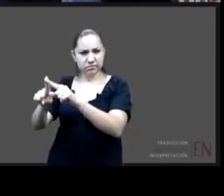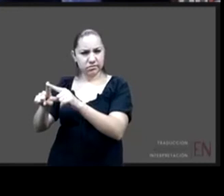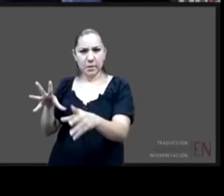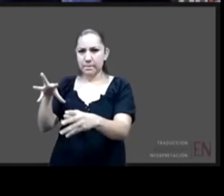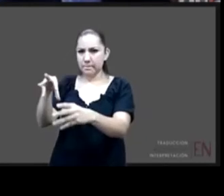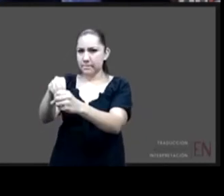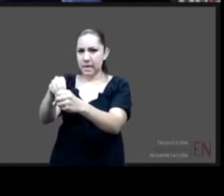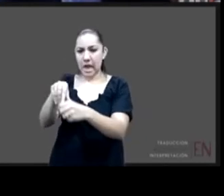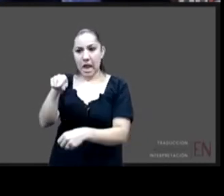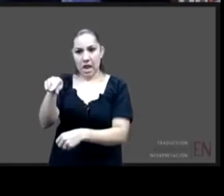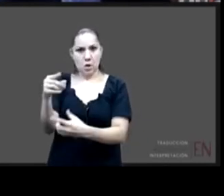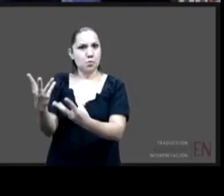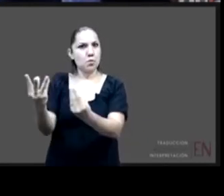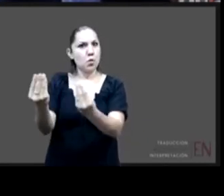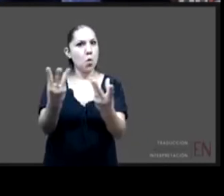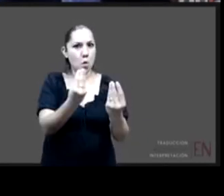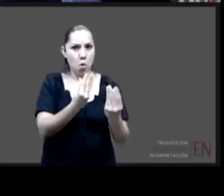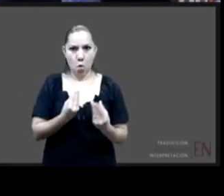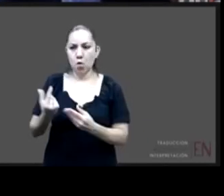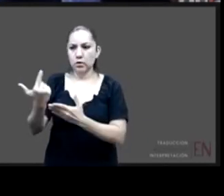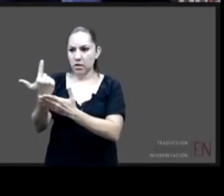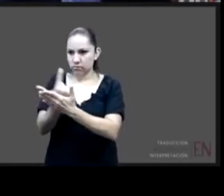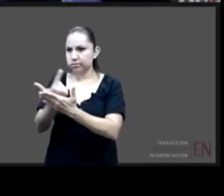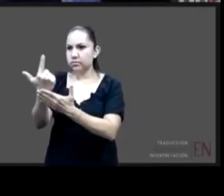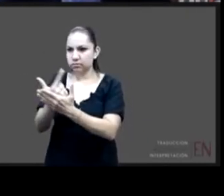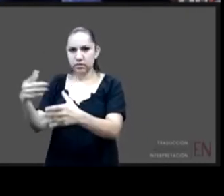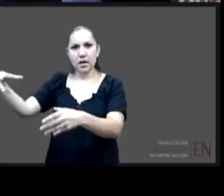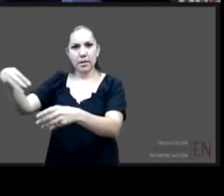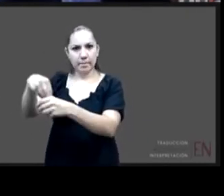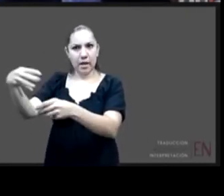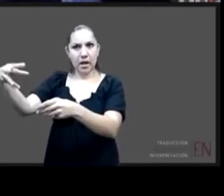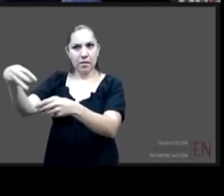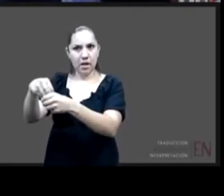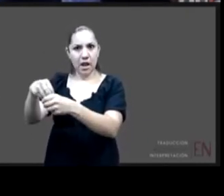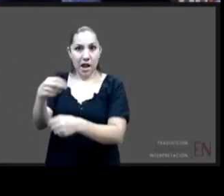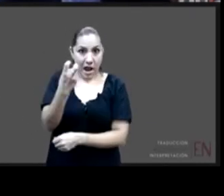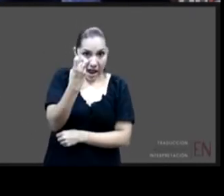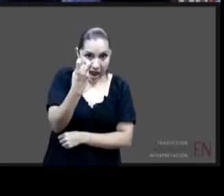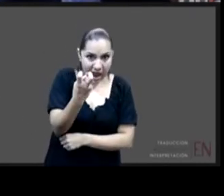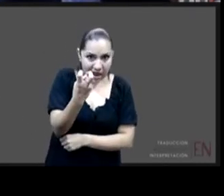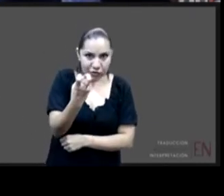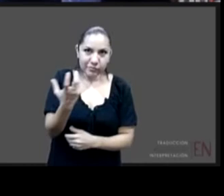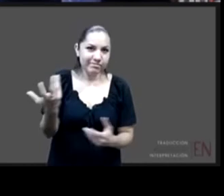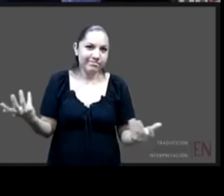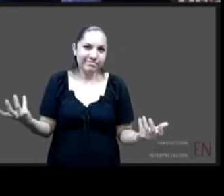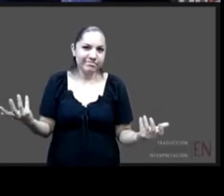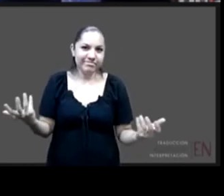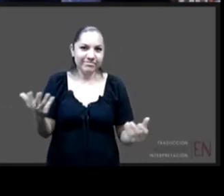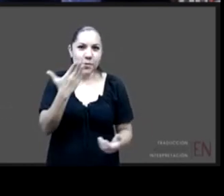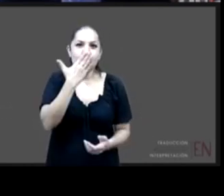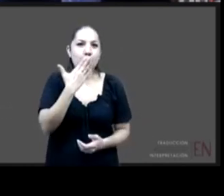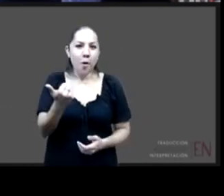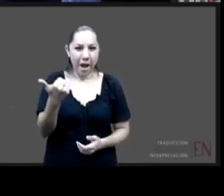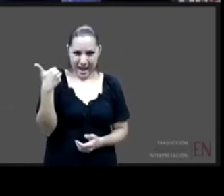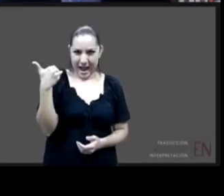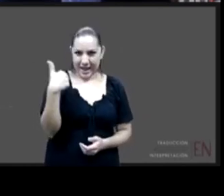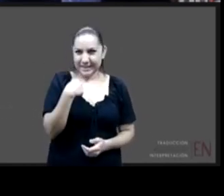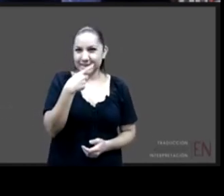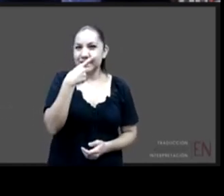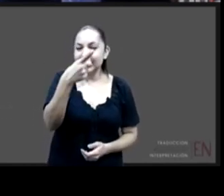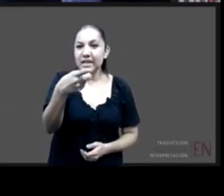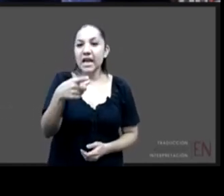mencionaba al principio de garantizar el derecho de un niño a vivir y crecer en familia entonces